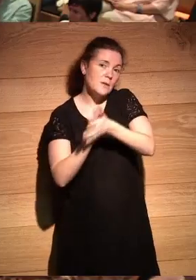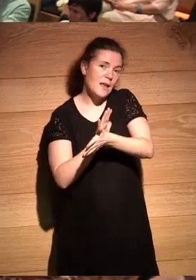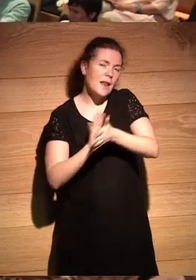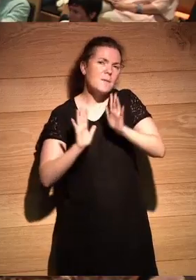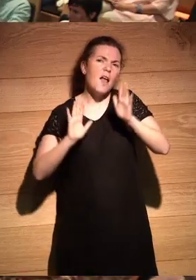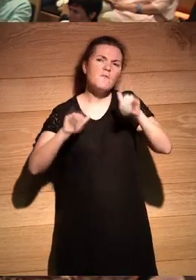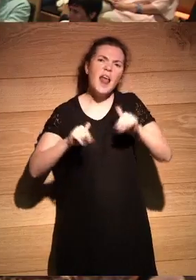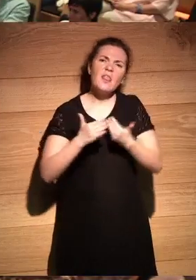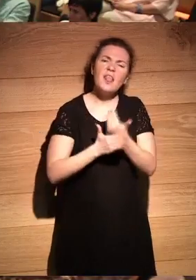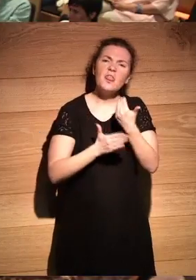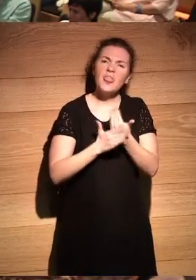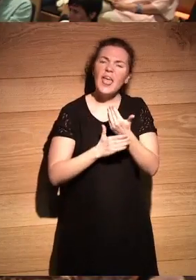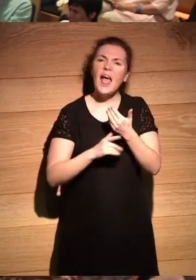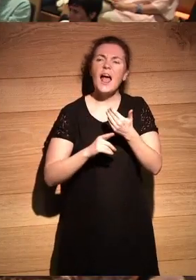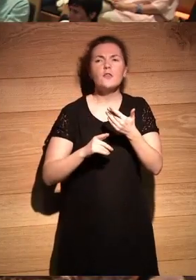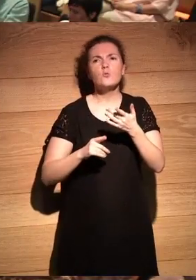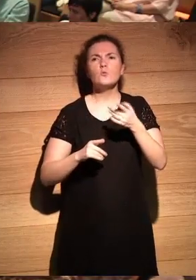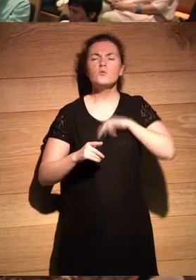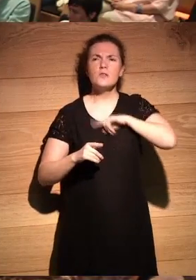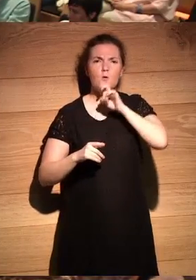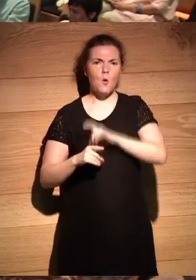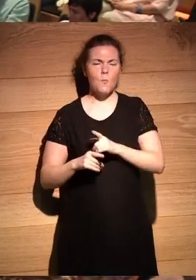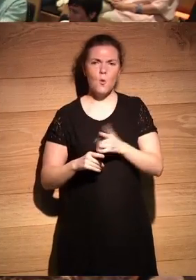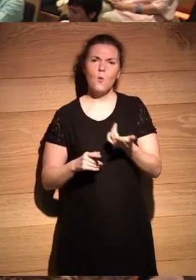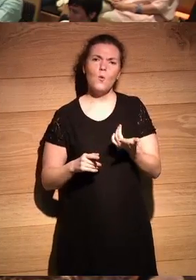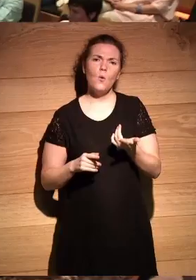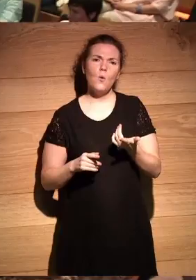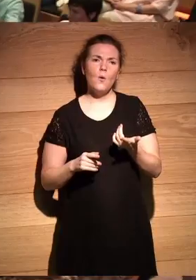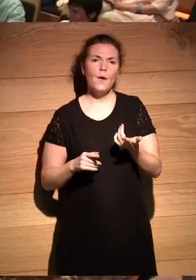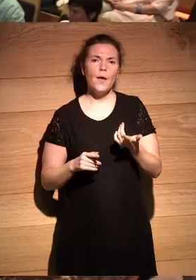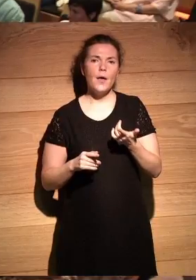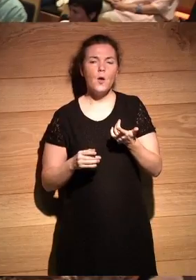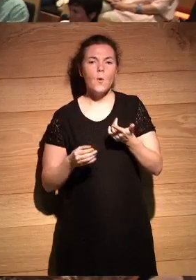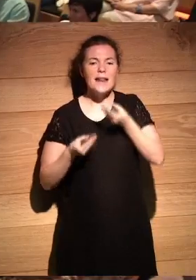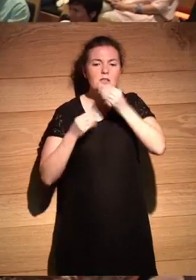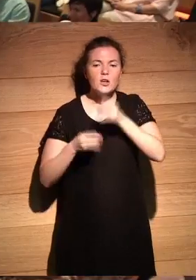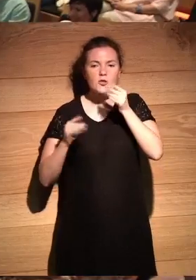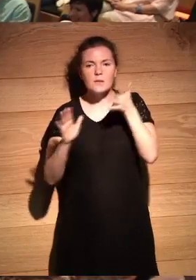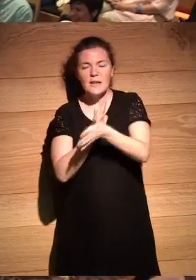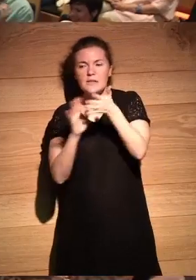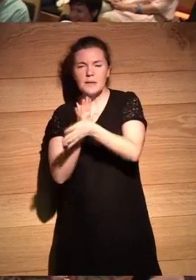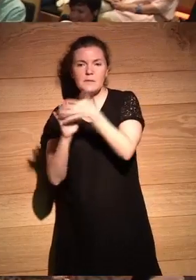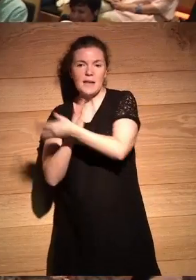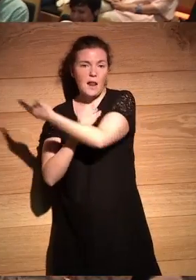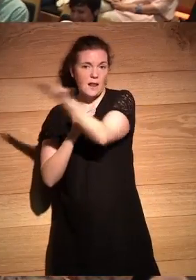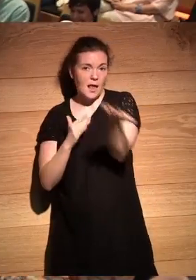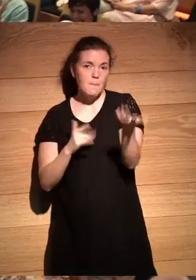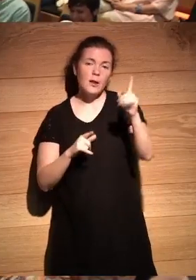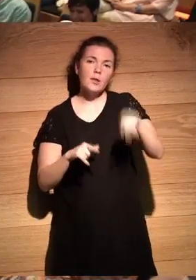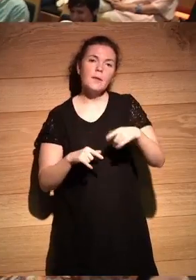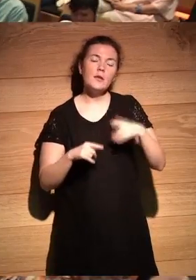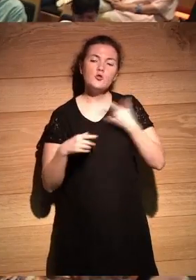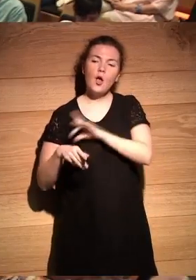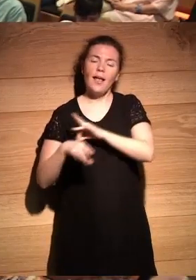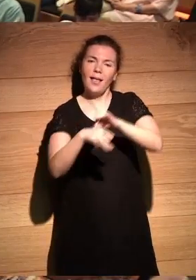pero al final del día la que también la limitó o sea ¿cómo se sentía esa posición de estar como cuadrándole las historias a todo el mundo? pero siendo también la que las